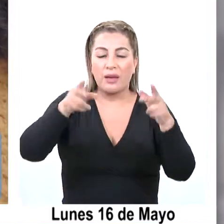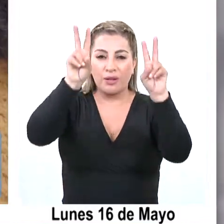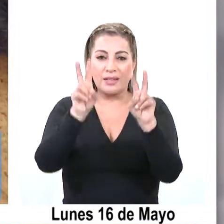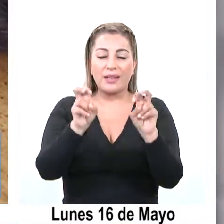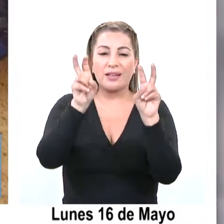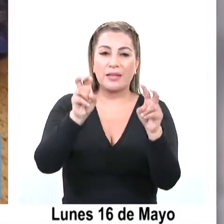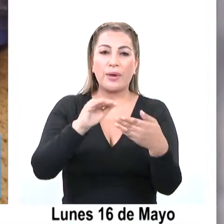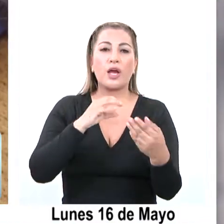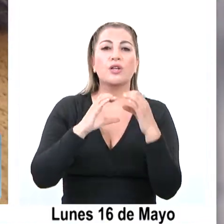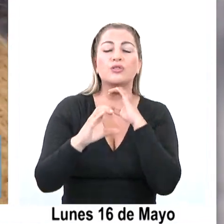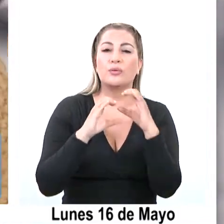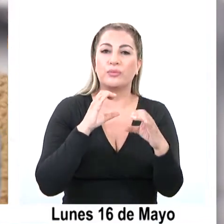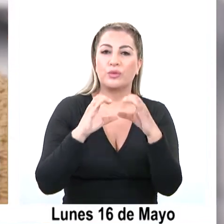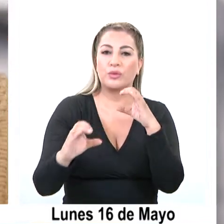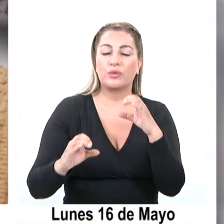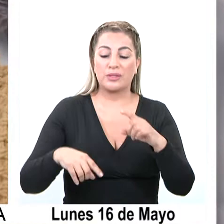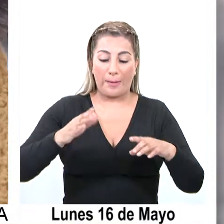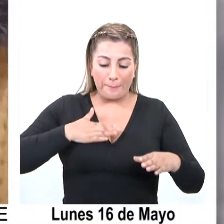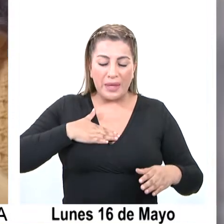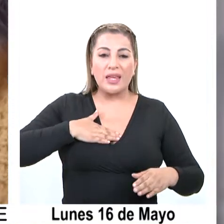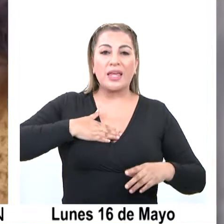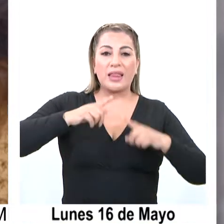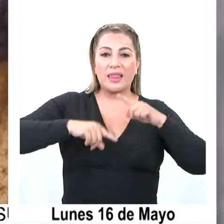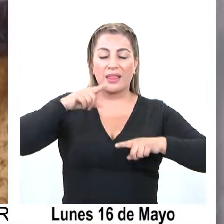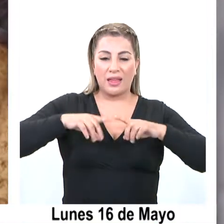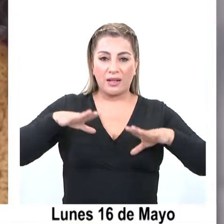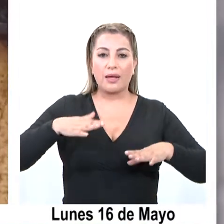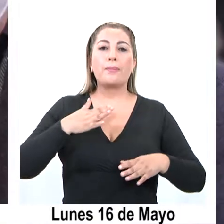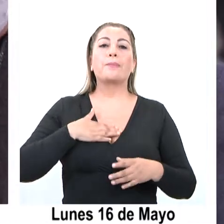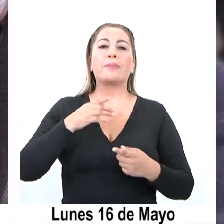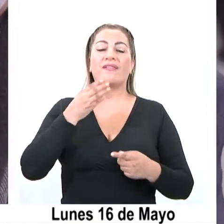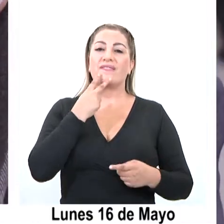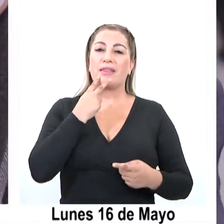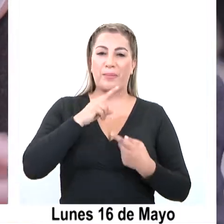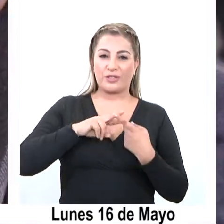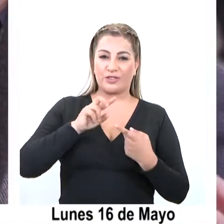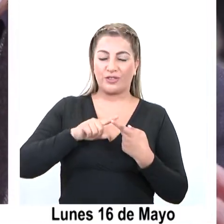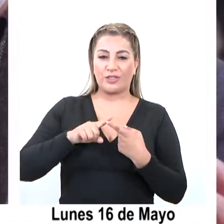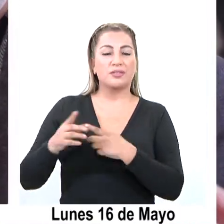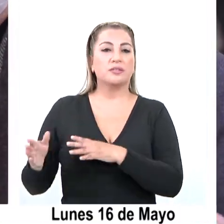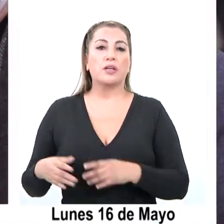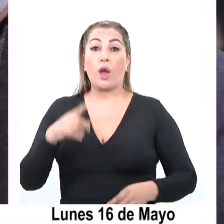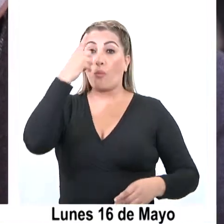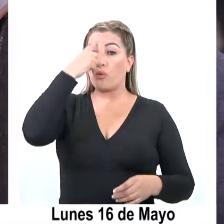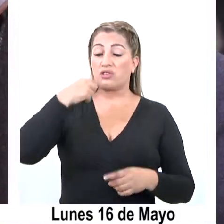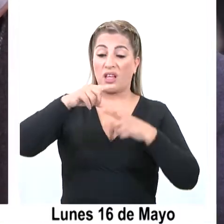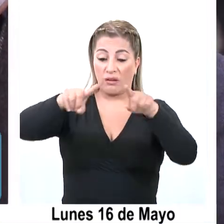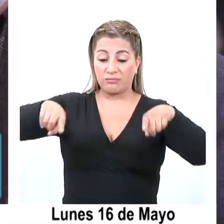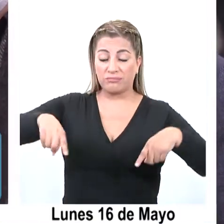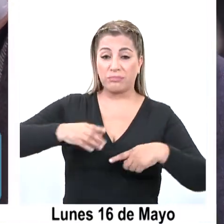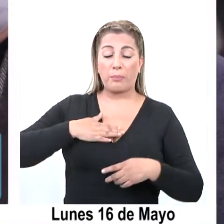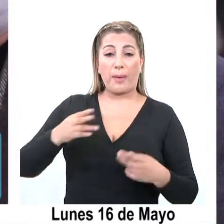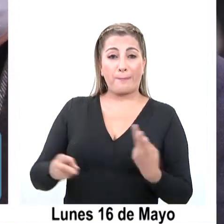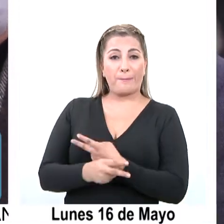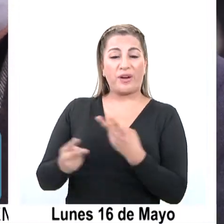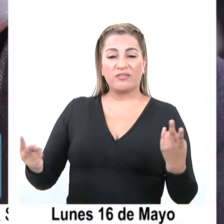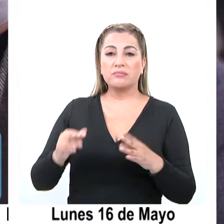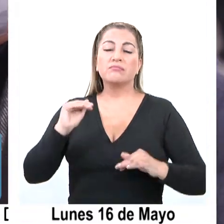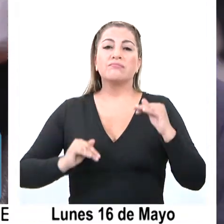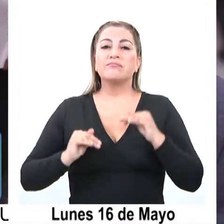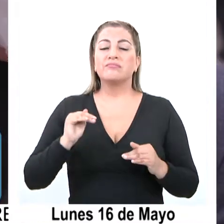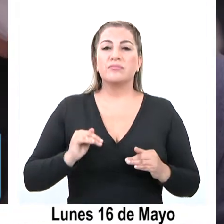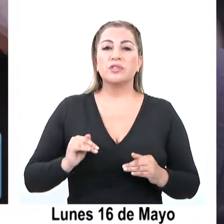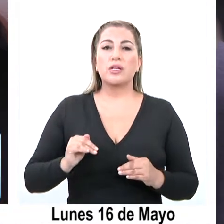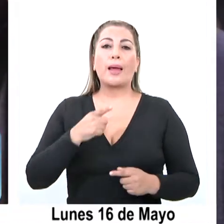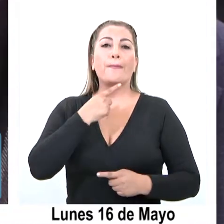aspecto como de la comunicación, el territorio y lo personal también. Los museos tienen su público, que a veces son las